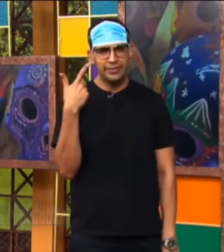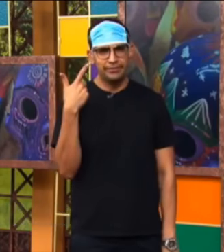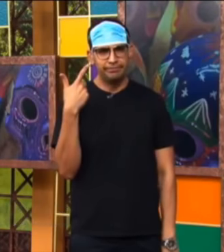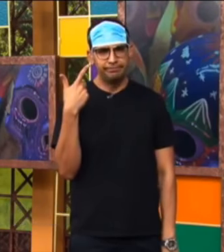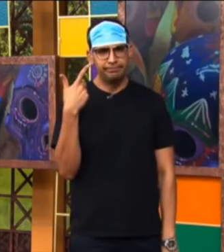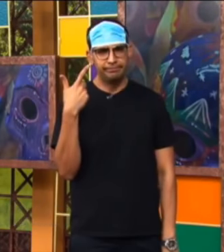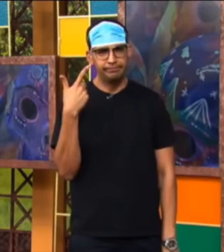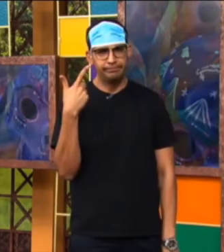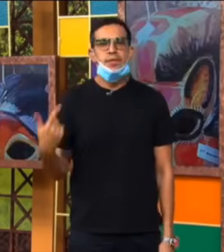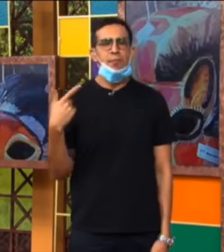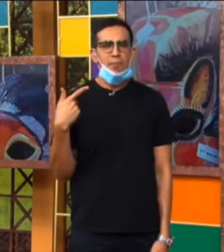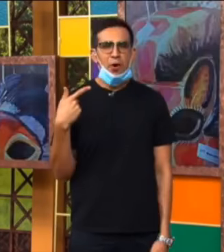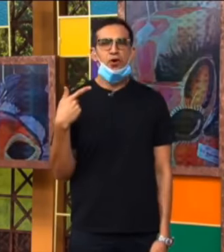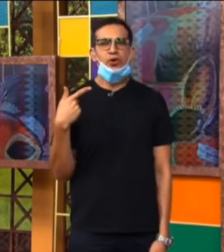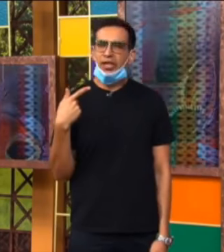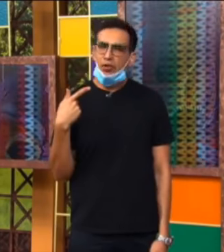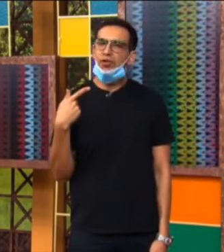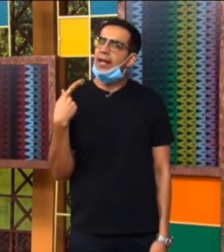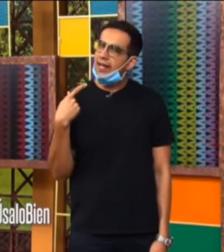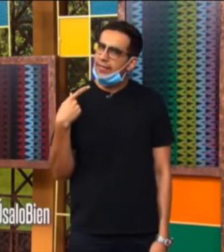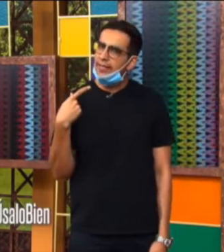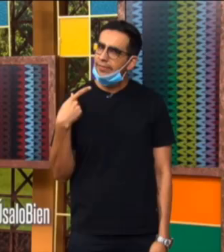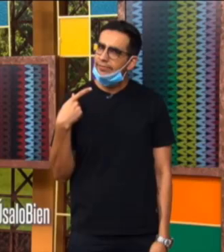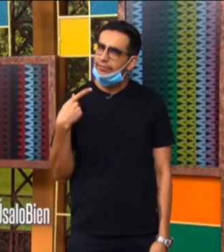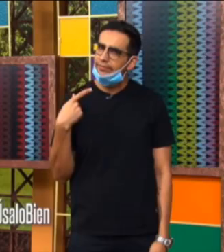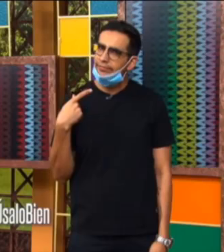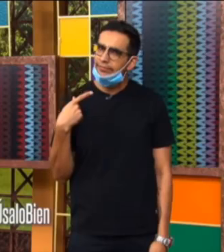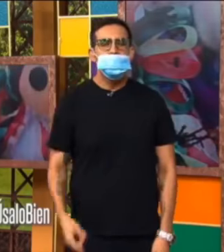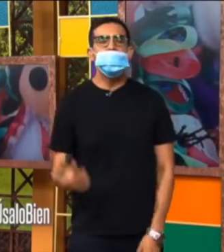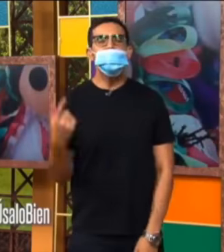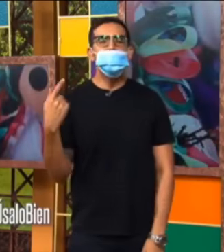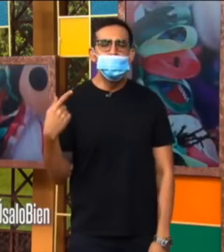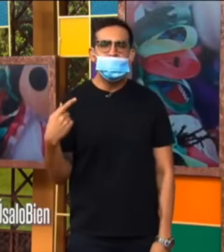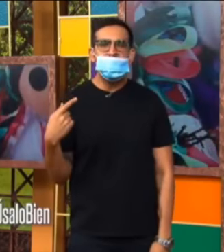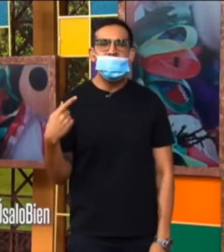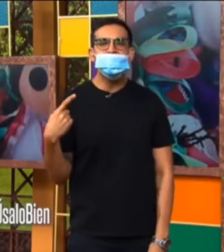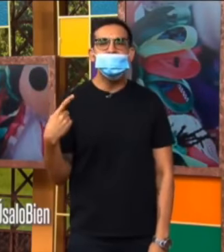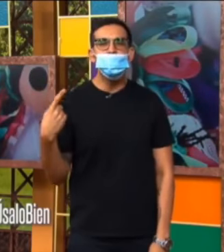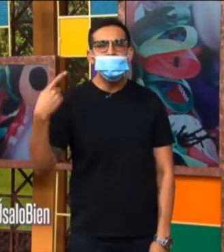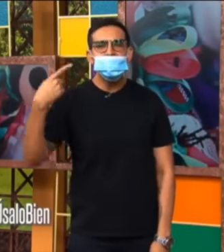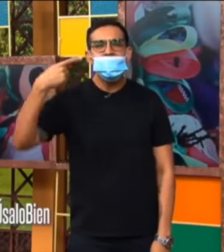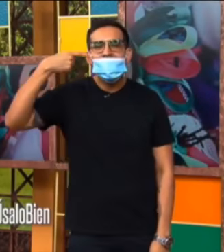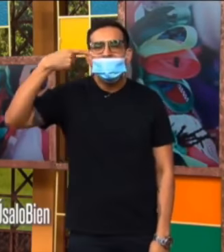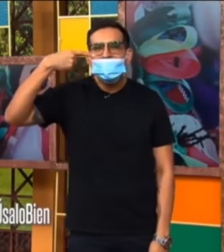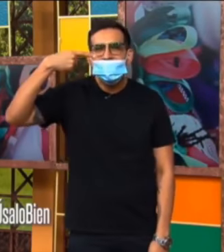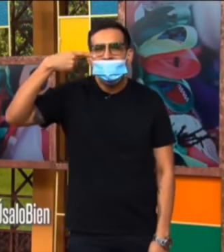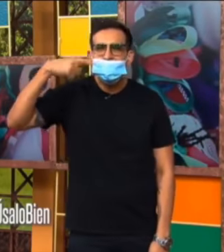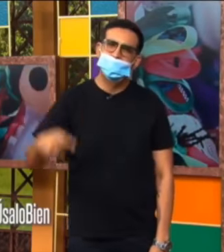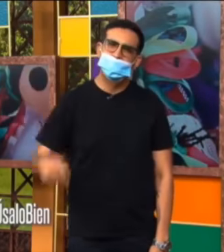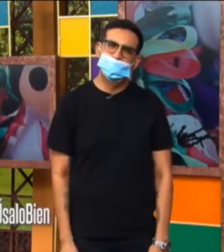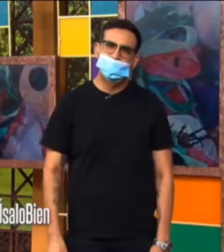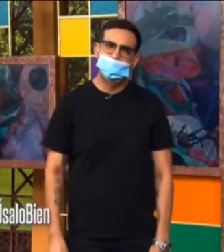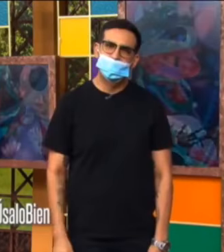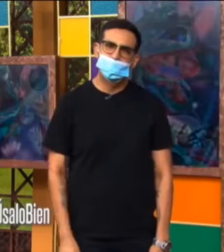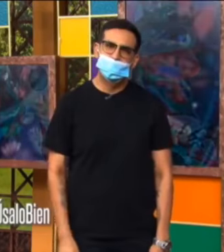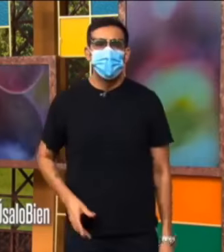así. Tampoco se usa así. Y nunca se usa así.